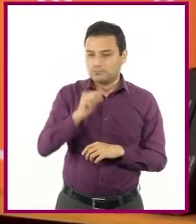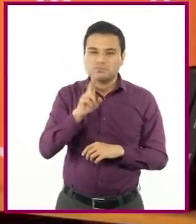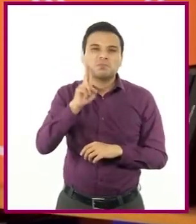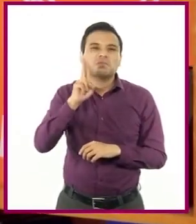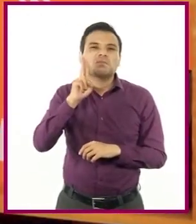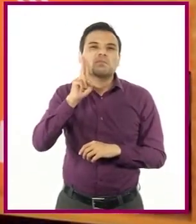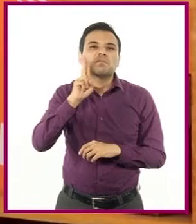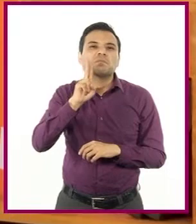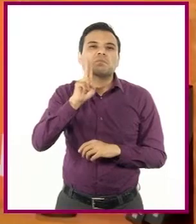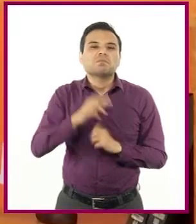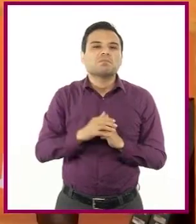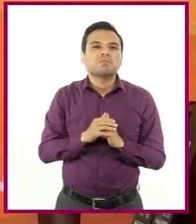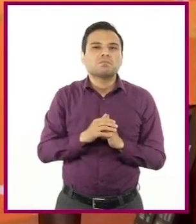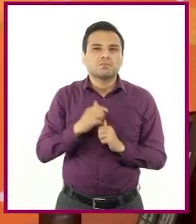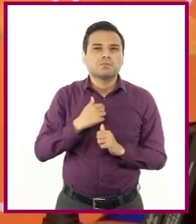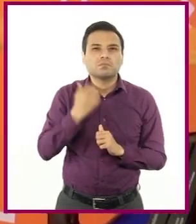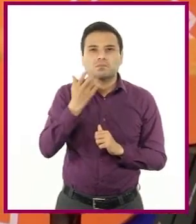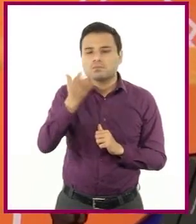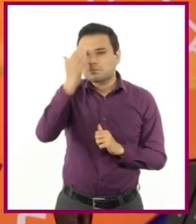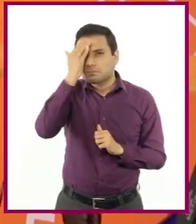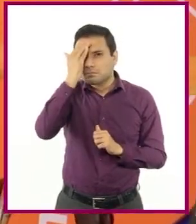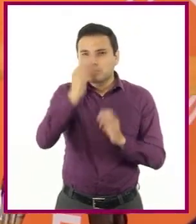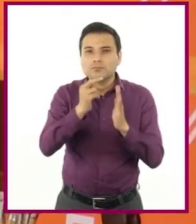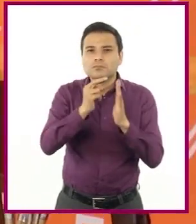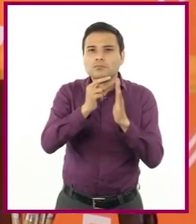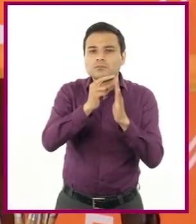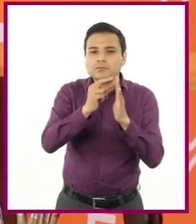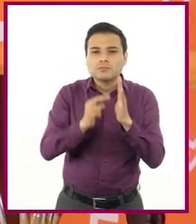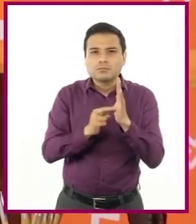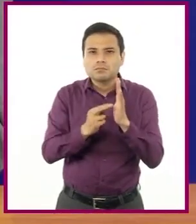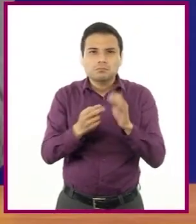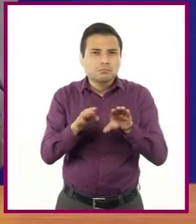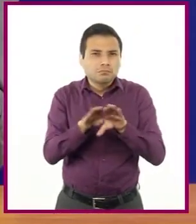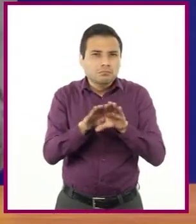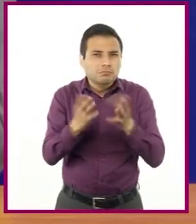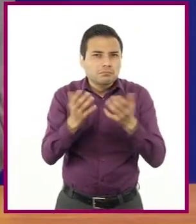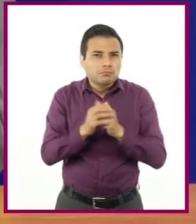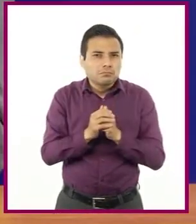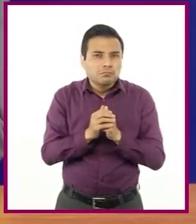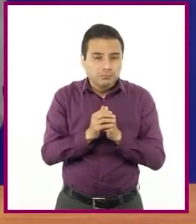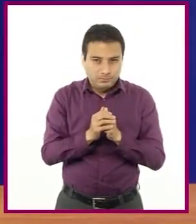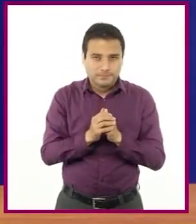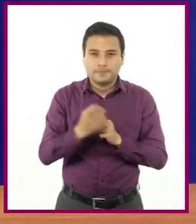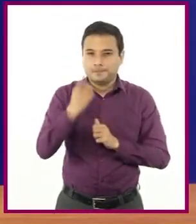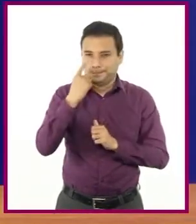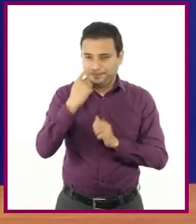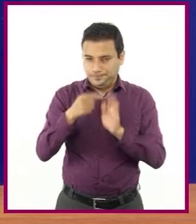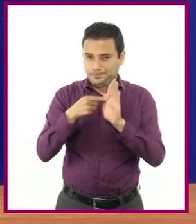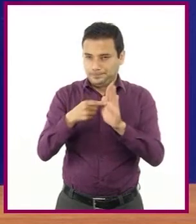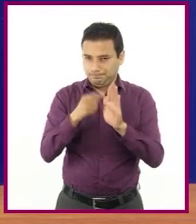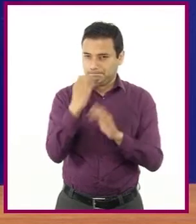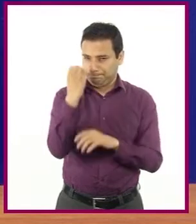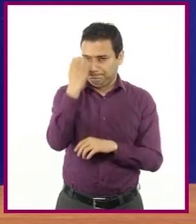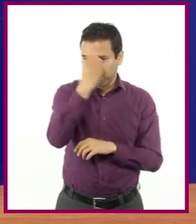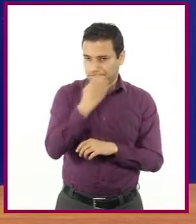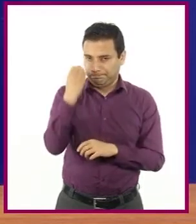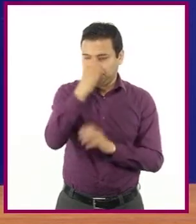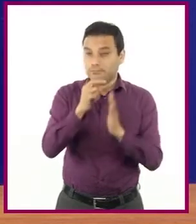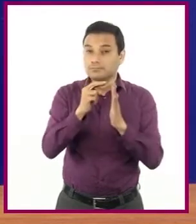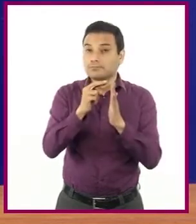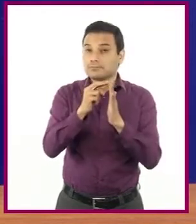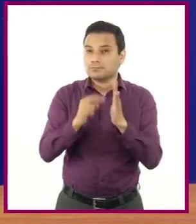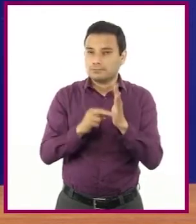bien. Me interesan particularmente las reglas para los participantes. En este caso, analicemos la regla